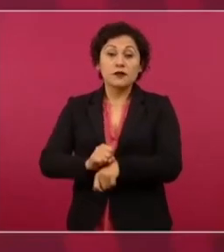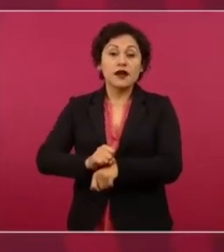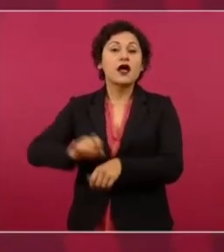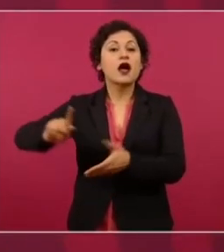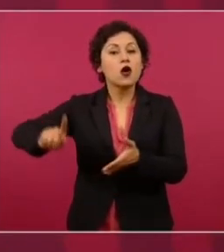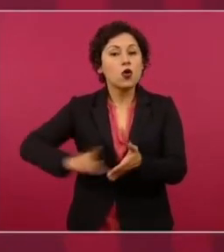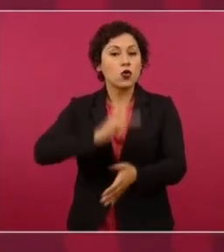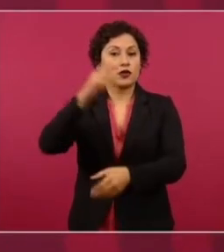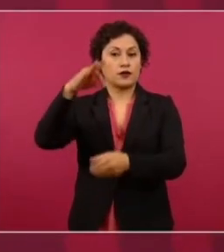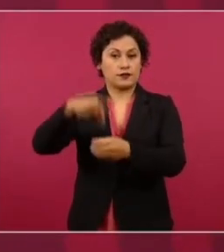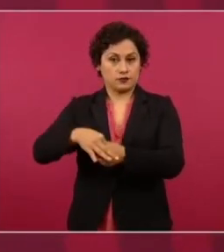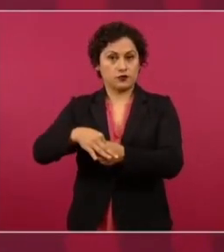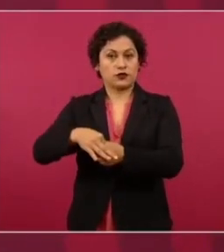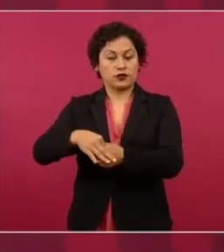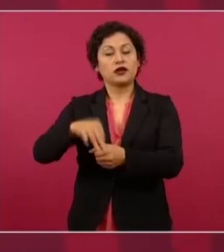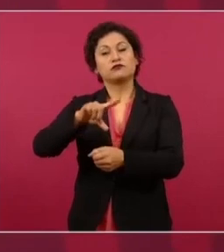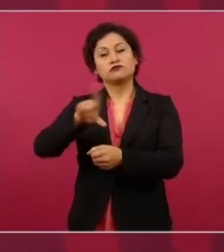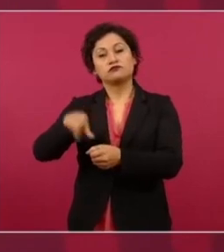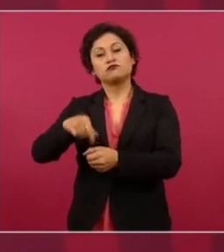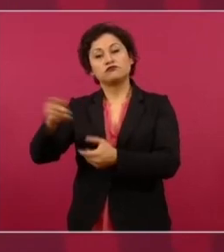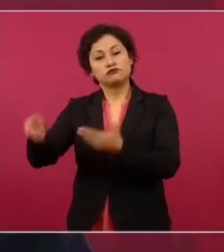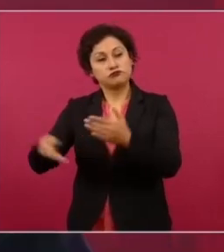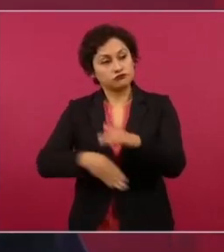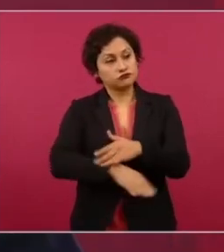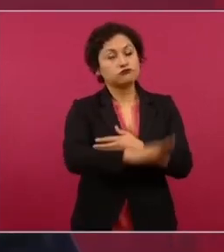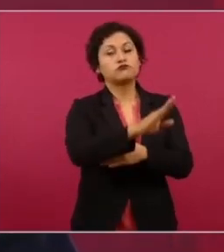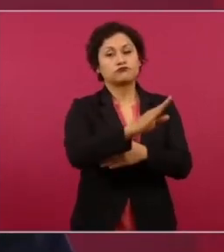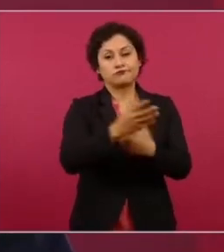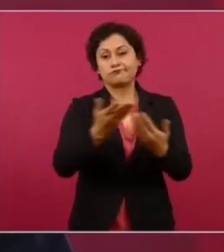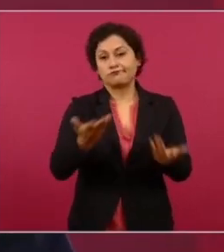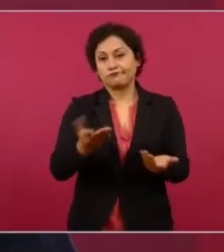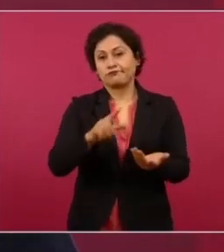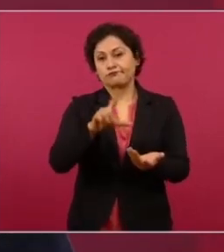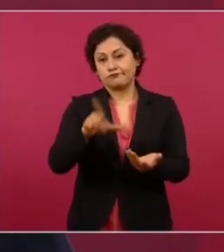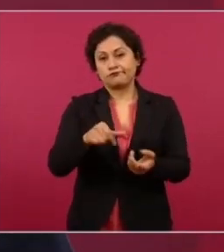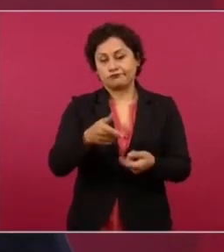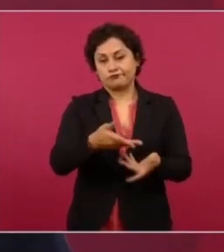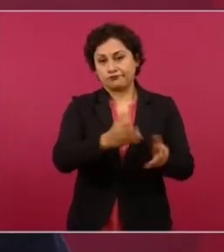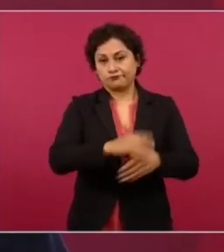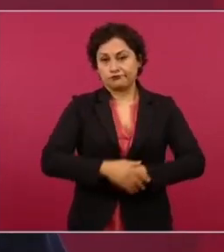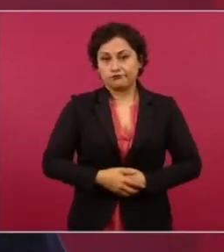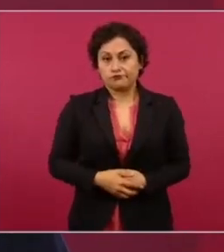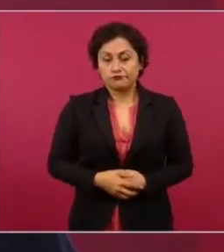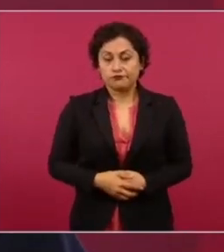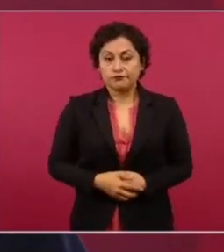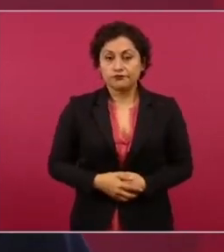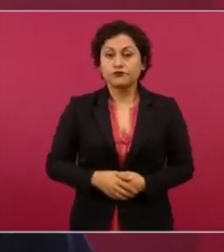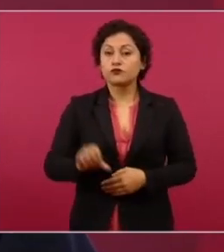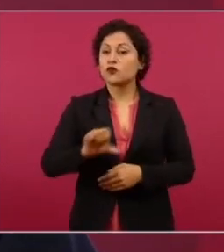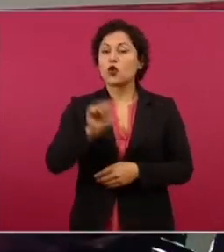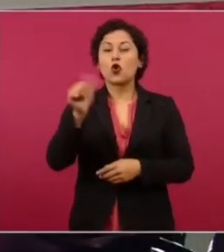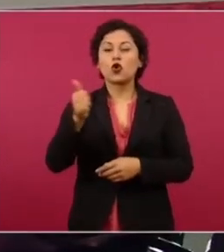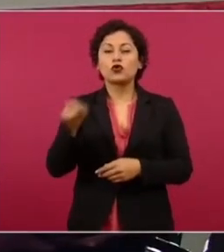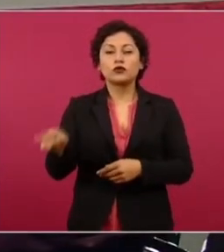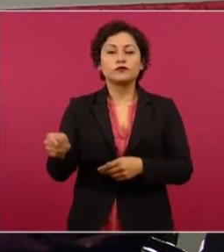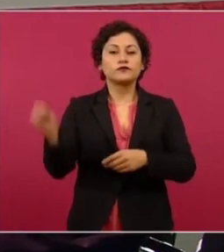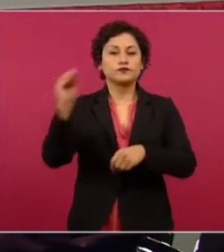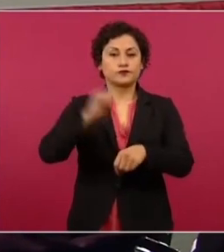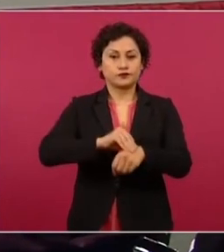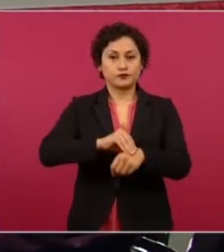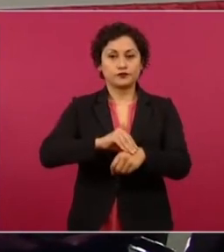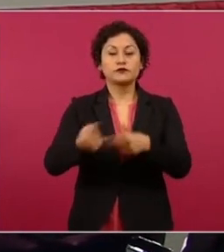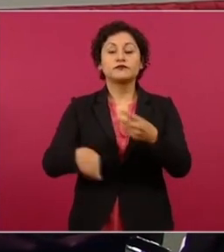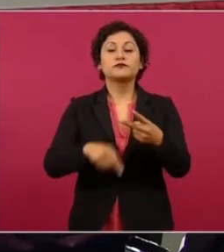lo regresarán el otro punto que también se le agregó es el hecho de que los